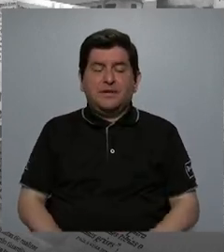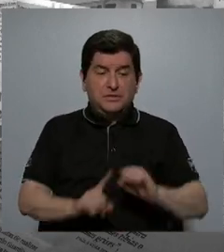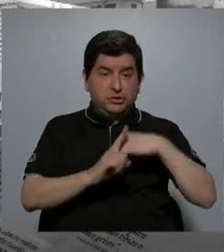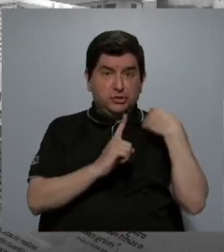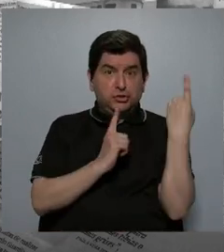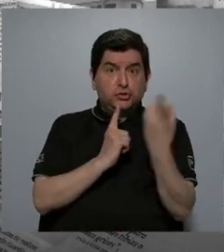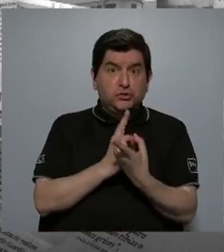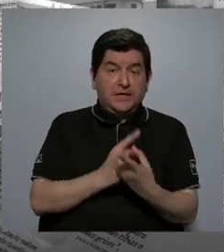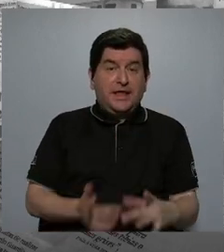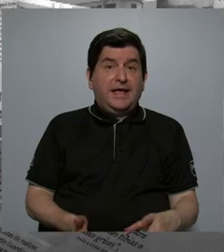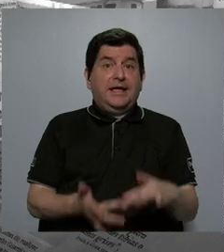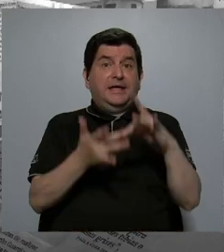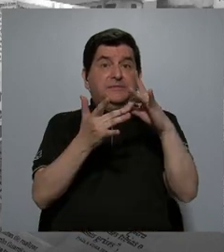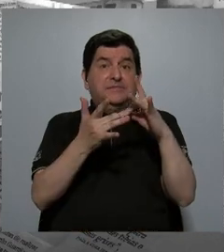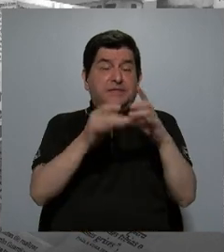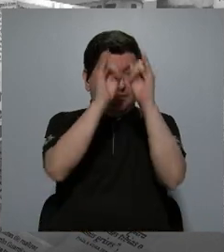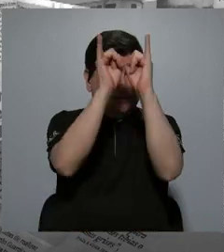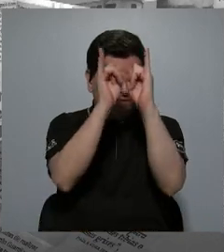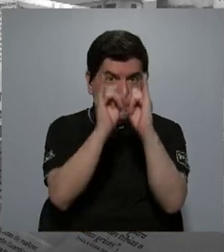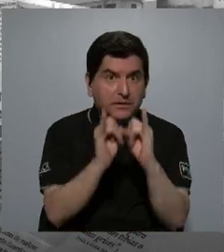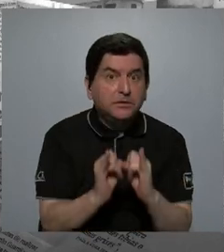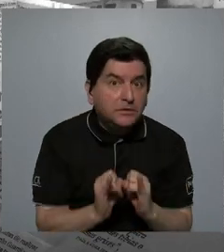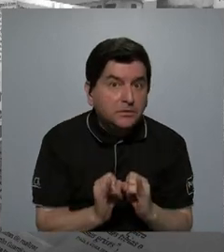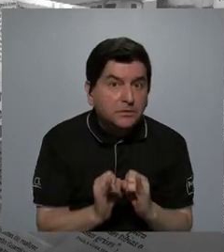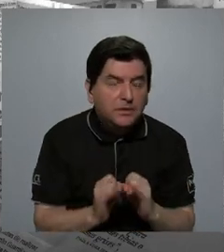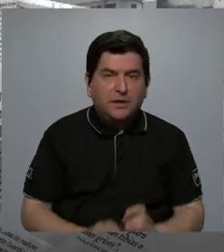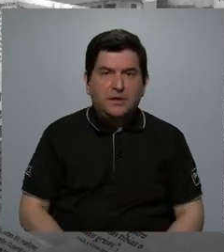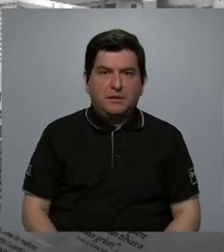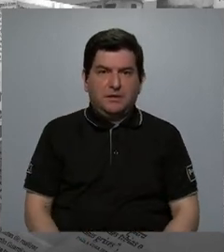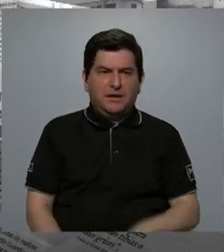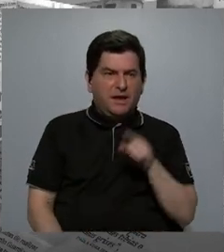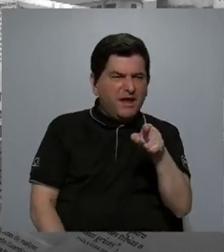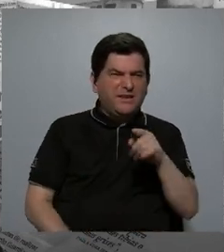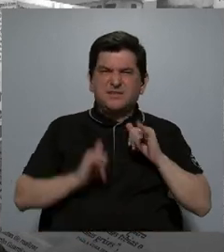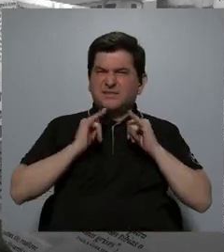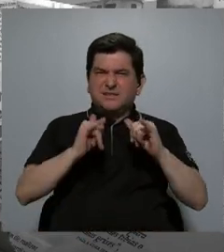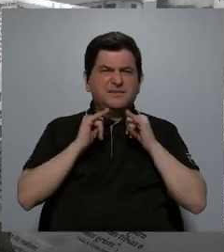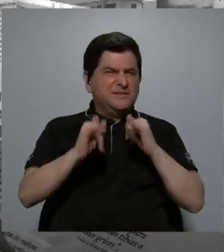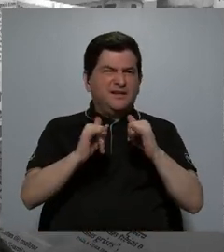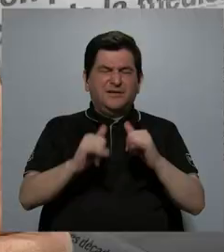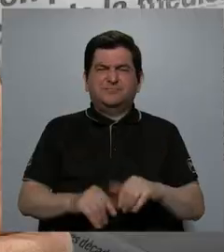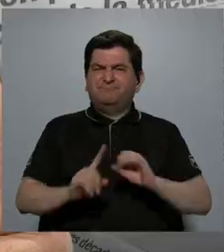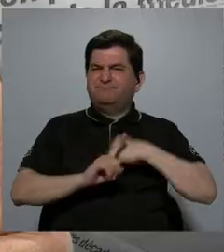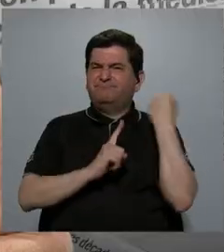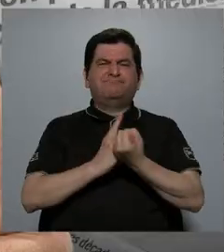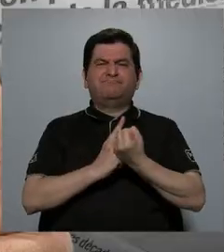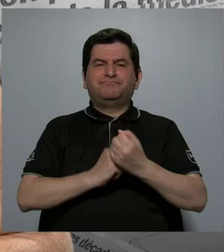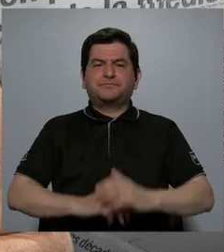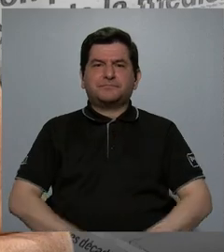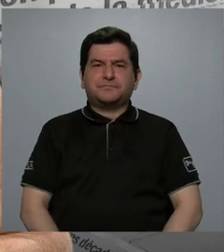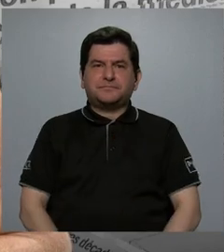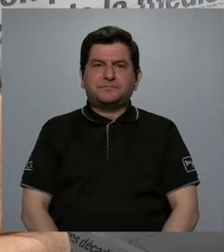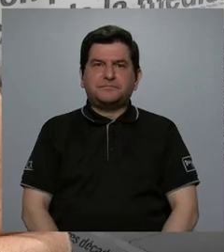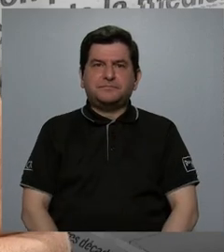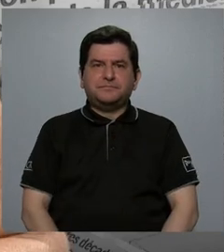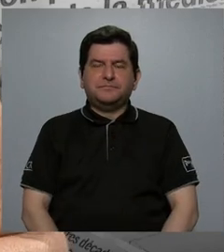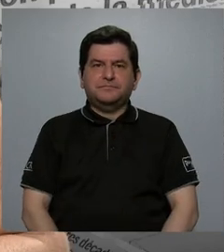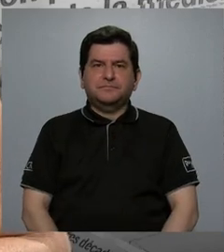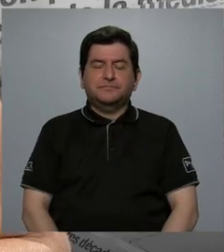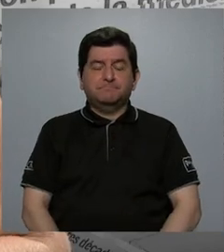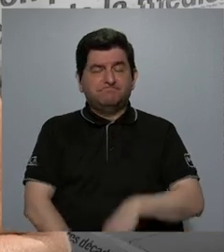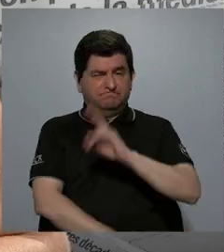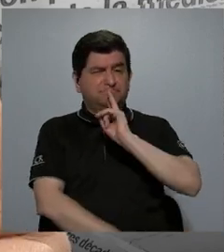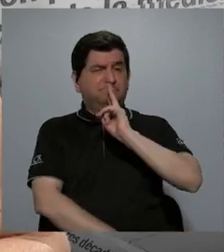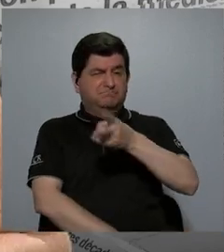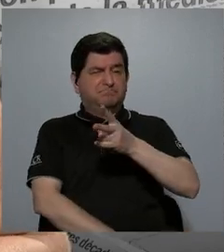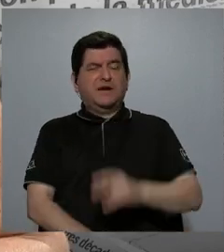sociedad, más que todo sobre el individuo, en cuanto a esa desigualdad? Bueno, es verdad